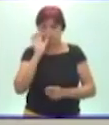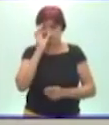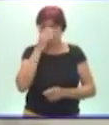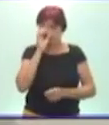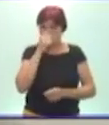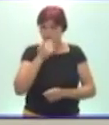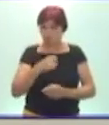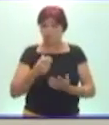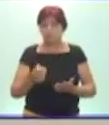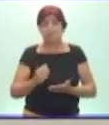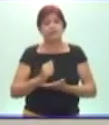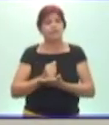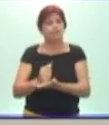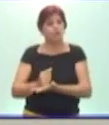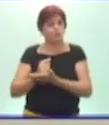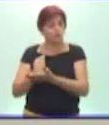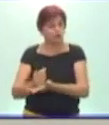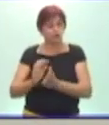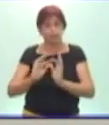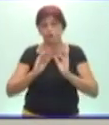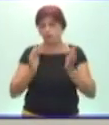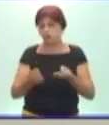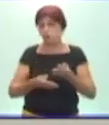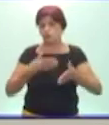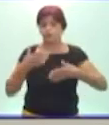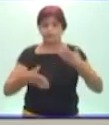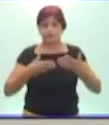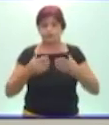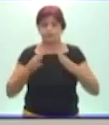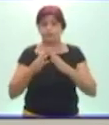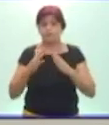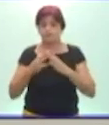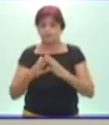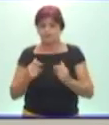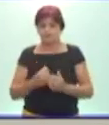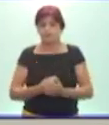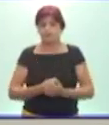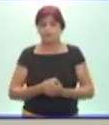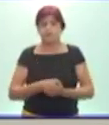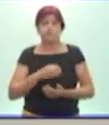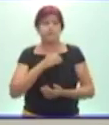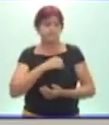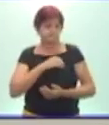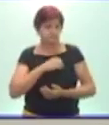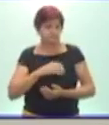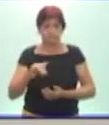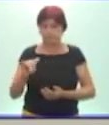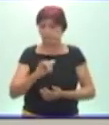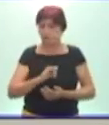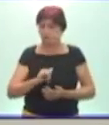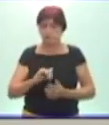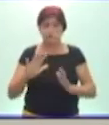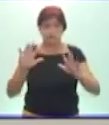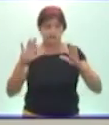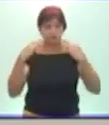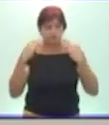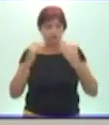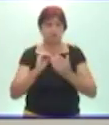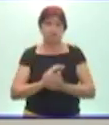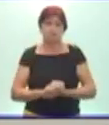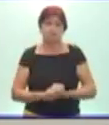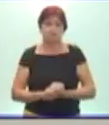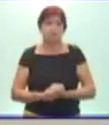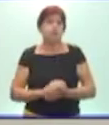primera infancia colabora con las actividades domésticas y se siente también atendido y se siente muy